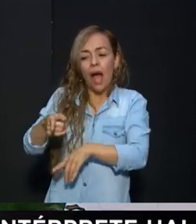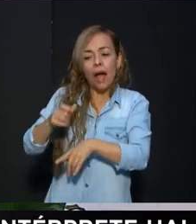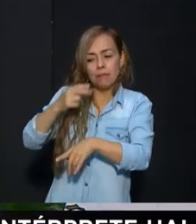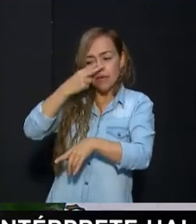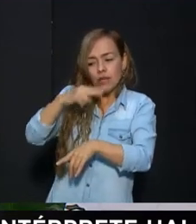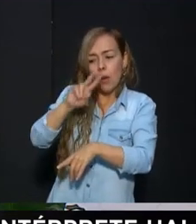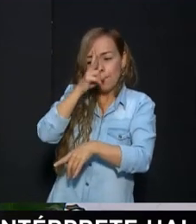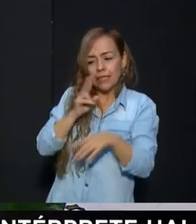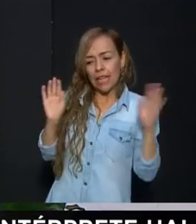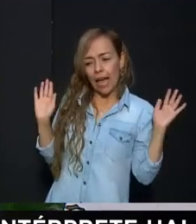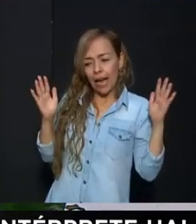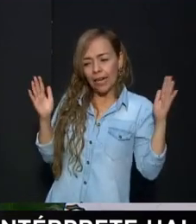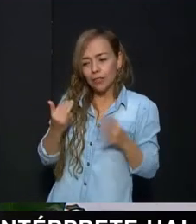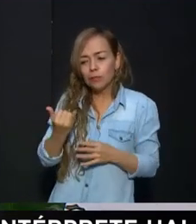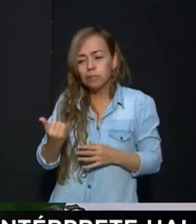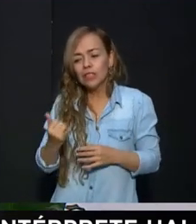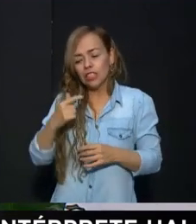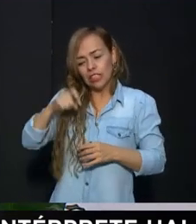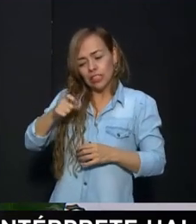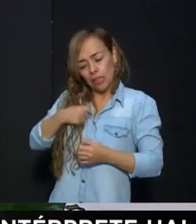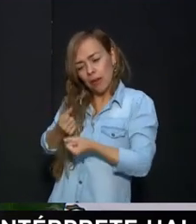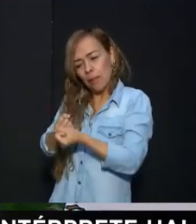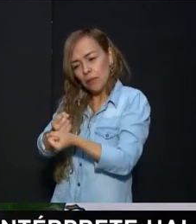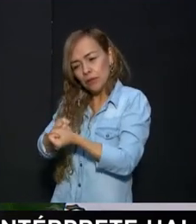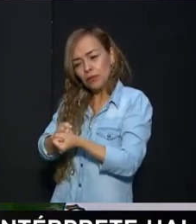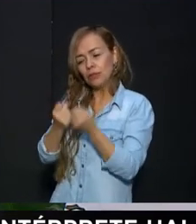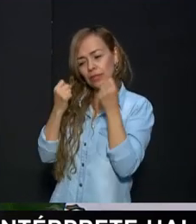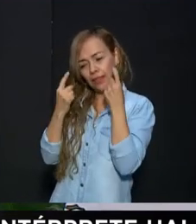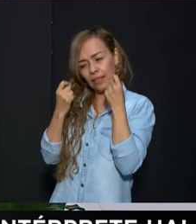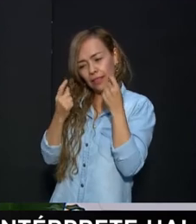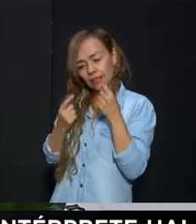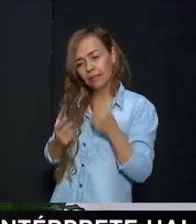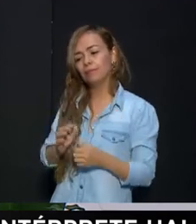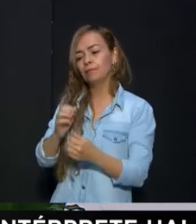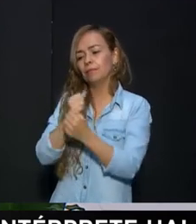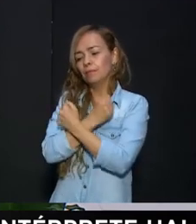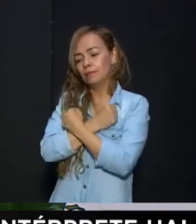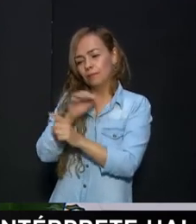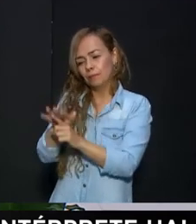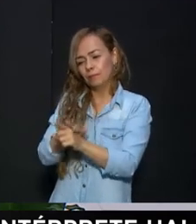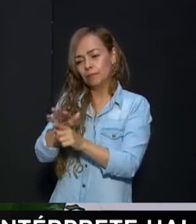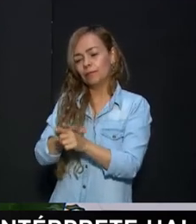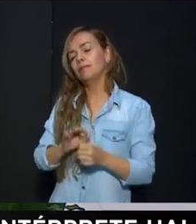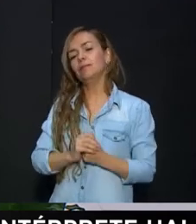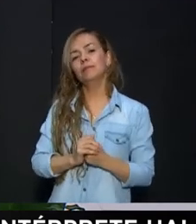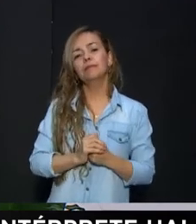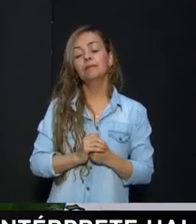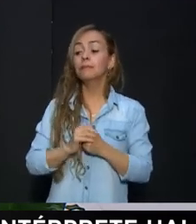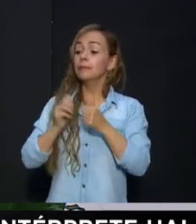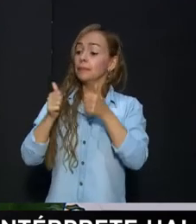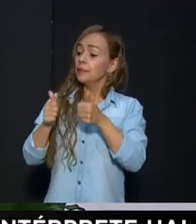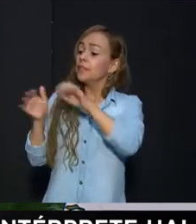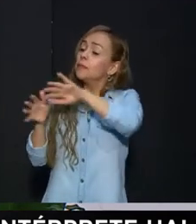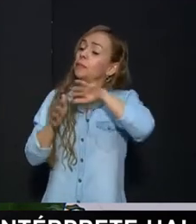necesita Todo su apoyo Y su comprensión Así es Daisy Por ejemplo Que nos puede decir ¿Qué habilidad Usted